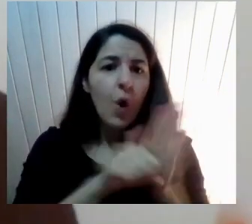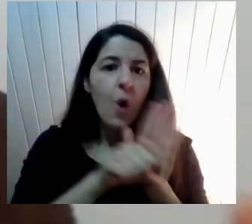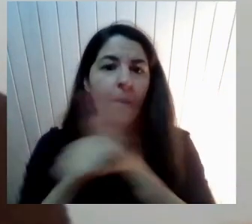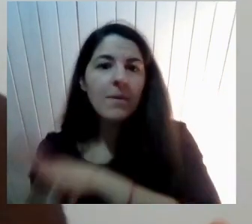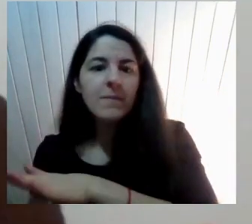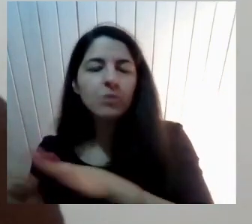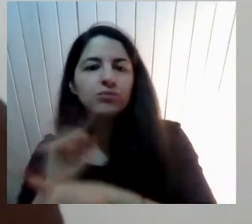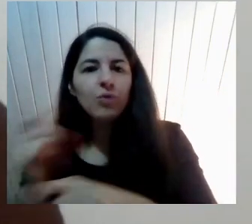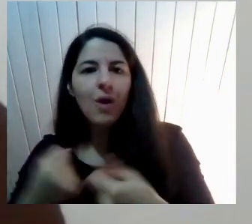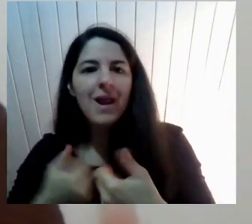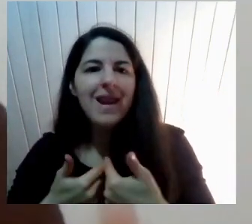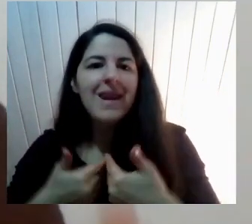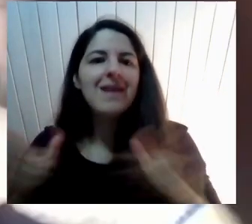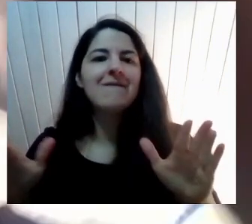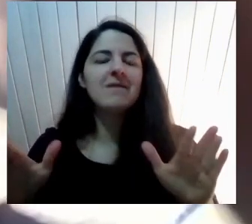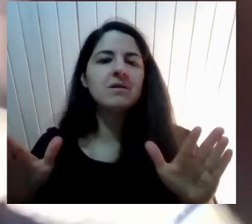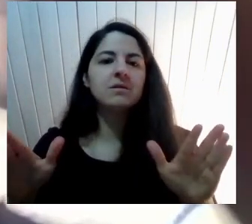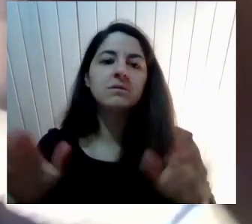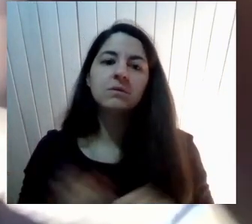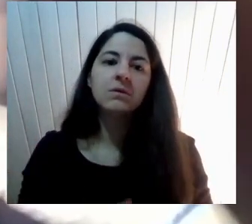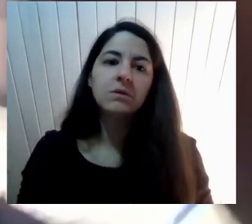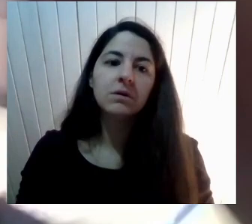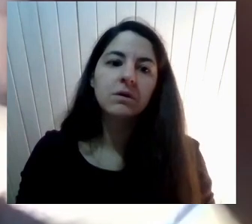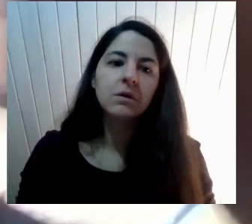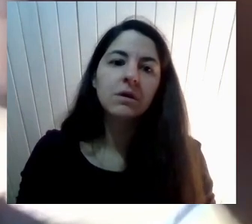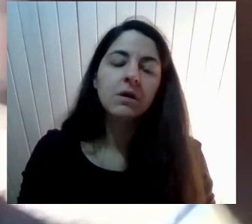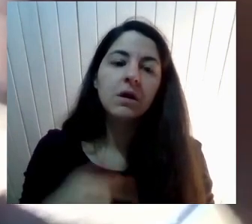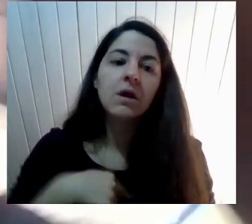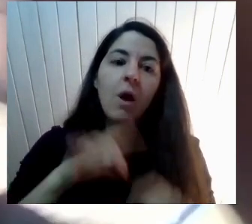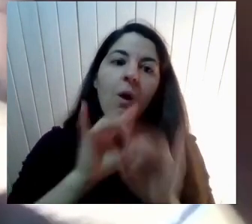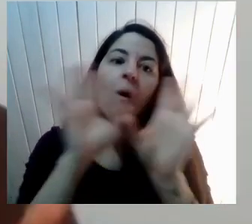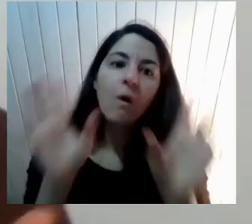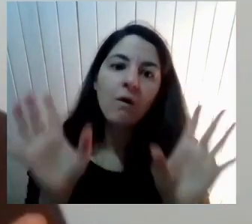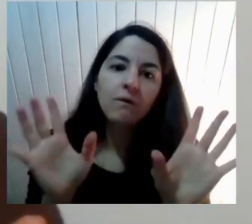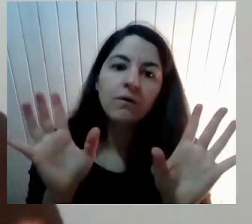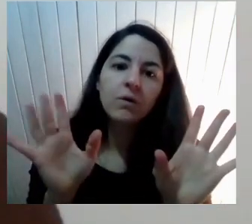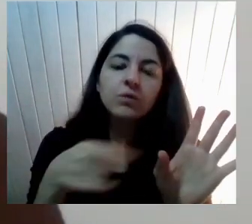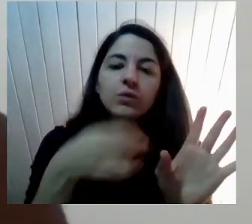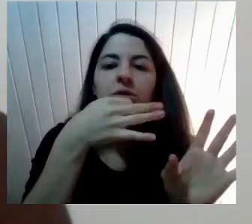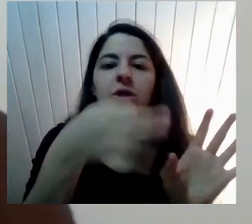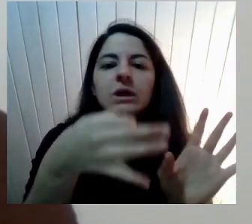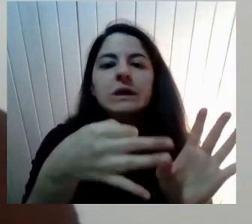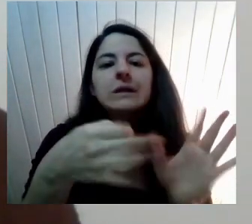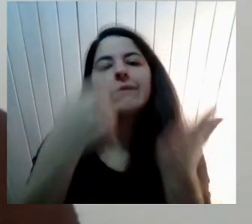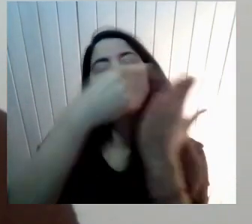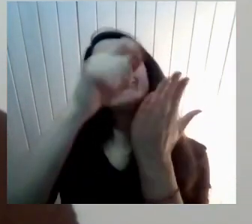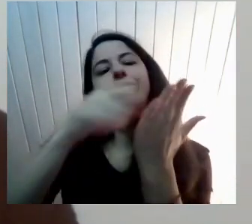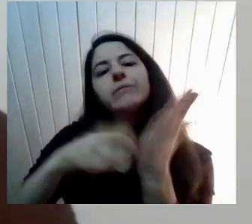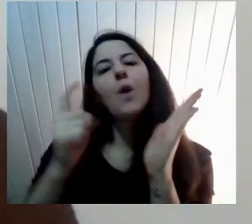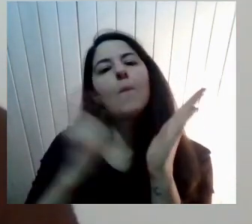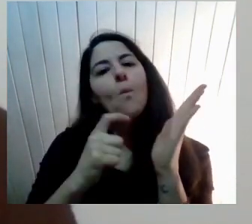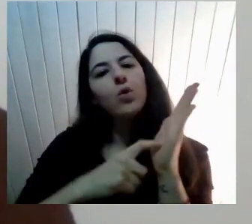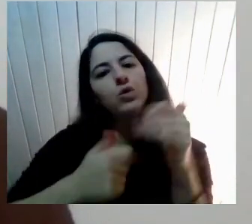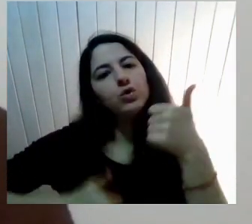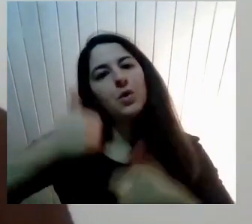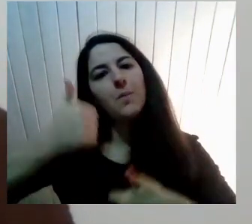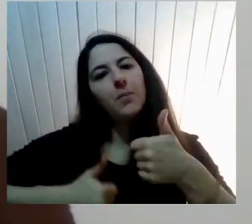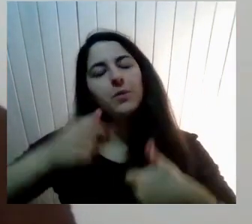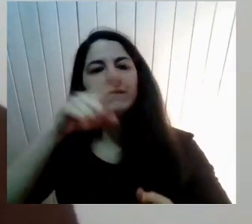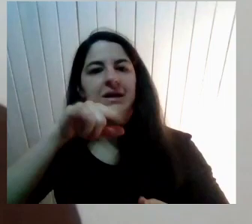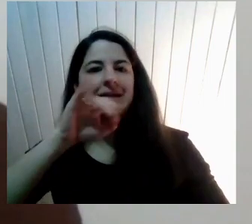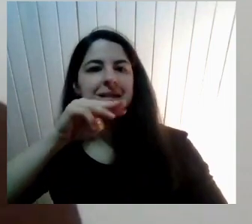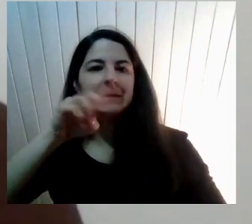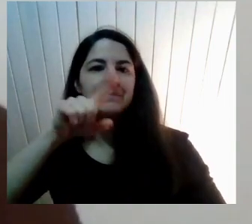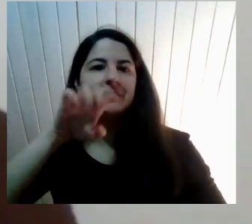interseccionalidad Entonces Obviamente Si a mí me van a Cifras del CIMSE De la PSU Del ingreso de las mujeres A la